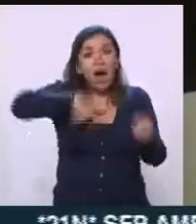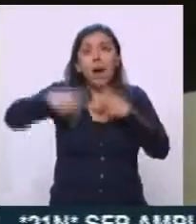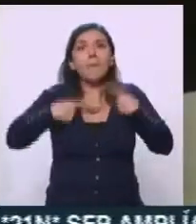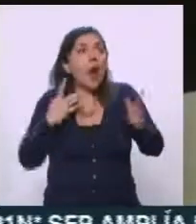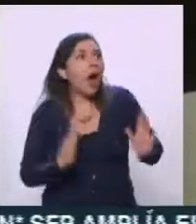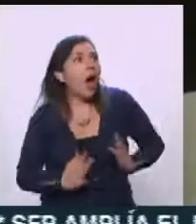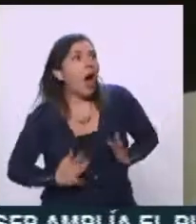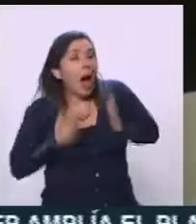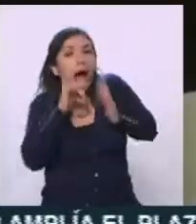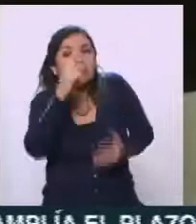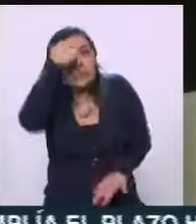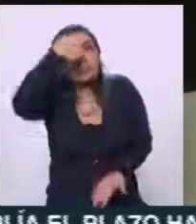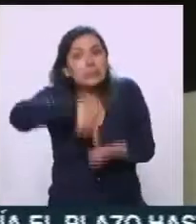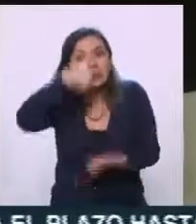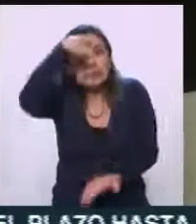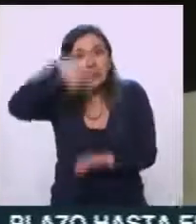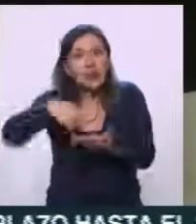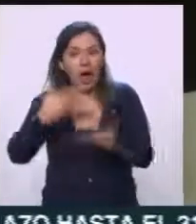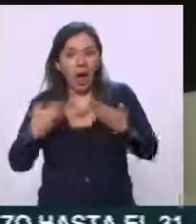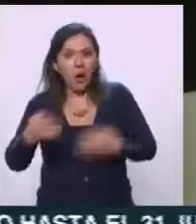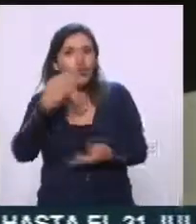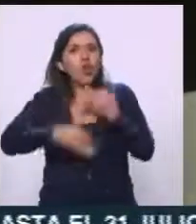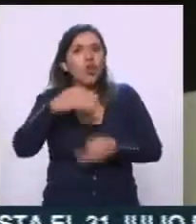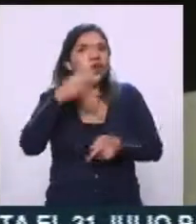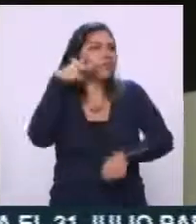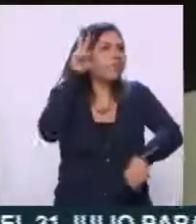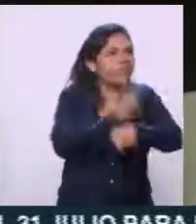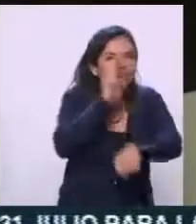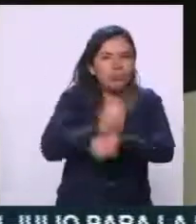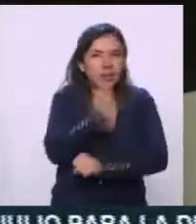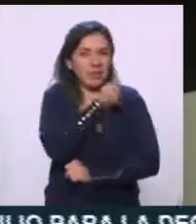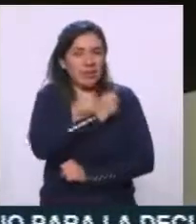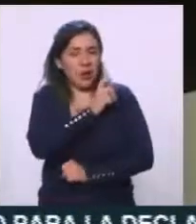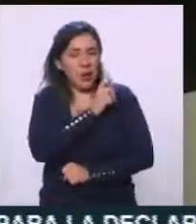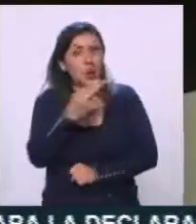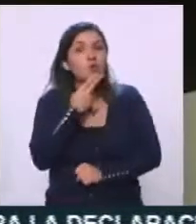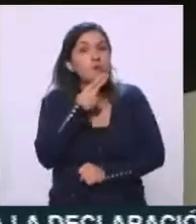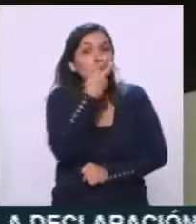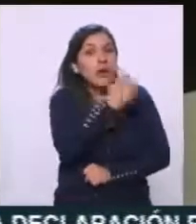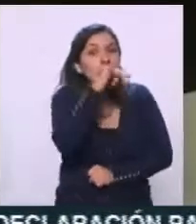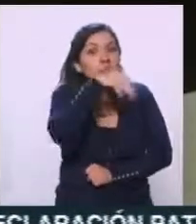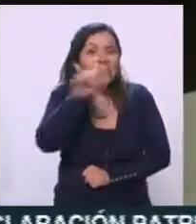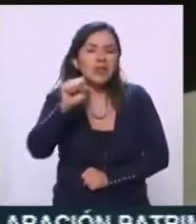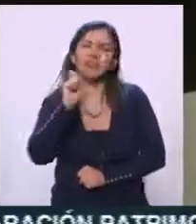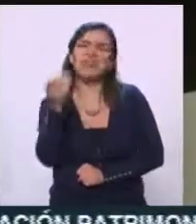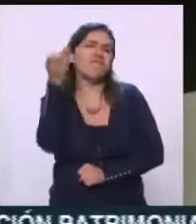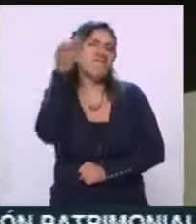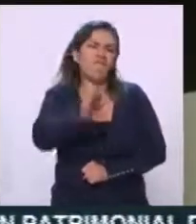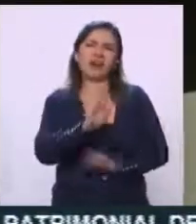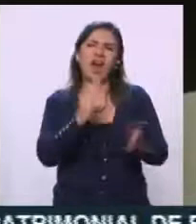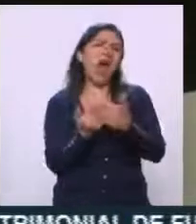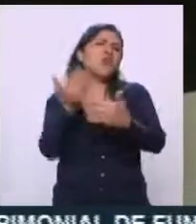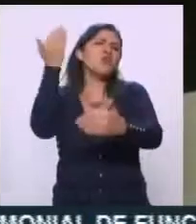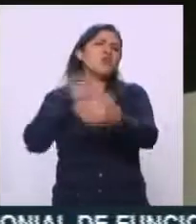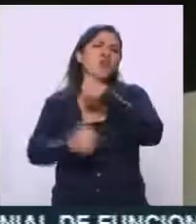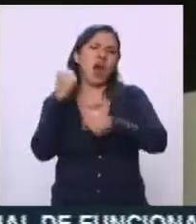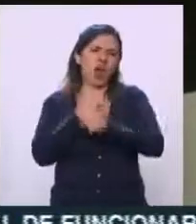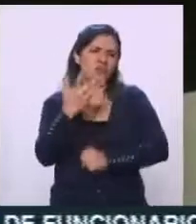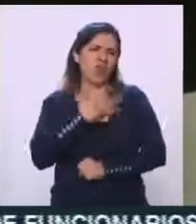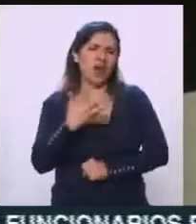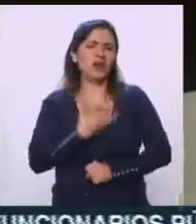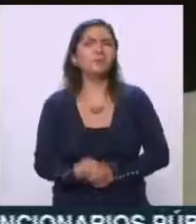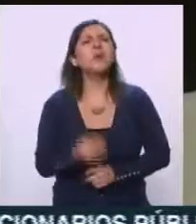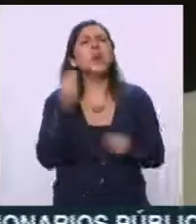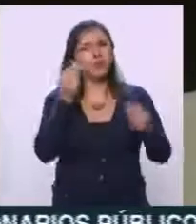la atención, que todo el mundo estamos vigilando las instituciones de salud, pues que hayan elegido esto, pero se trata de una estafa y ya existe desde hace mucho tiempo. Alberto,